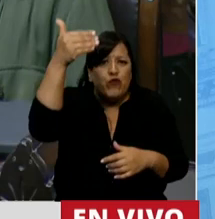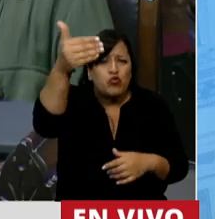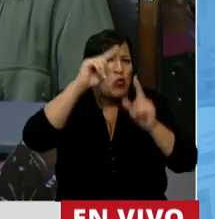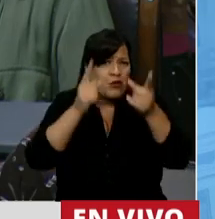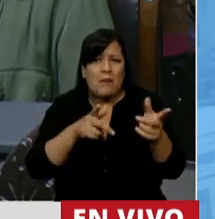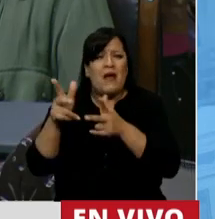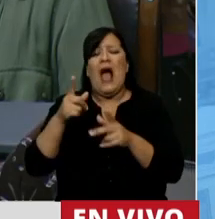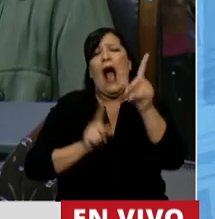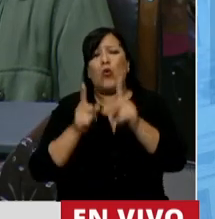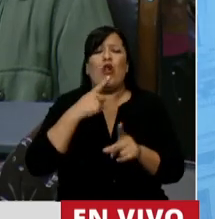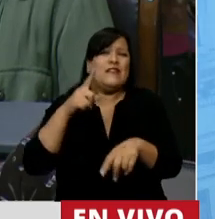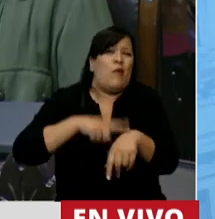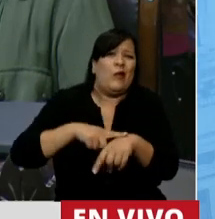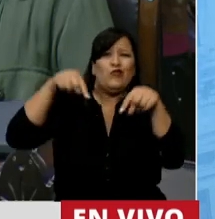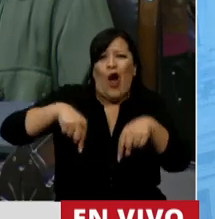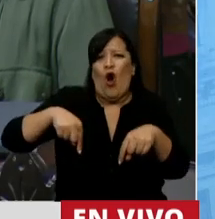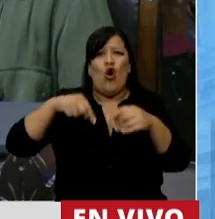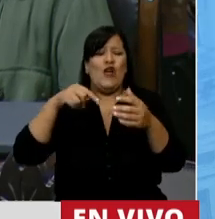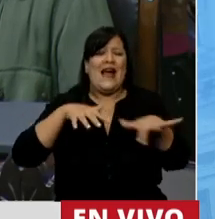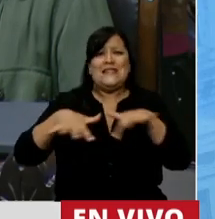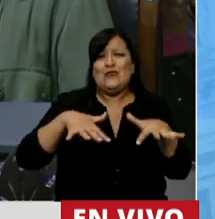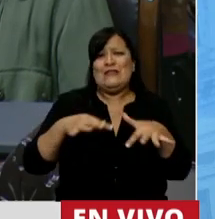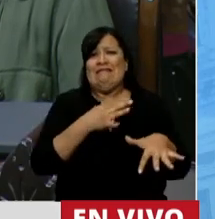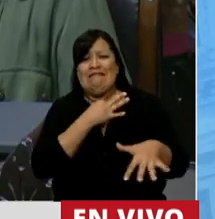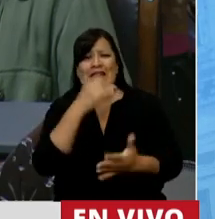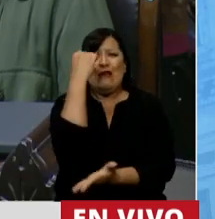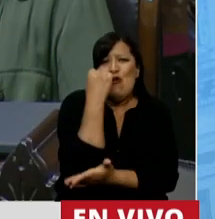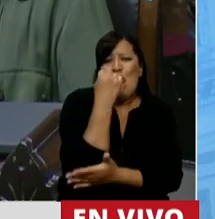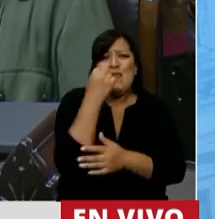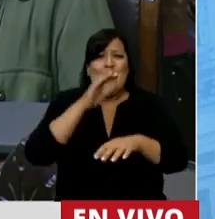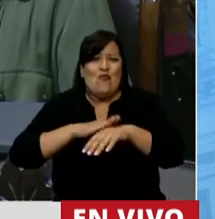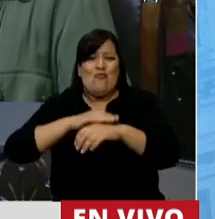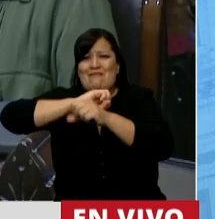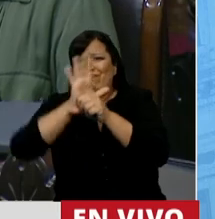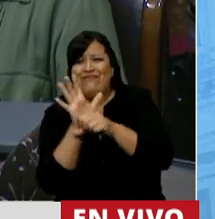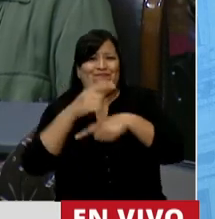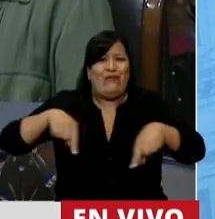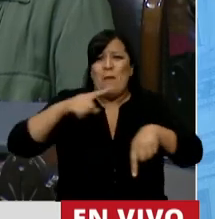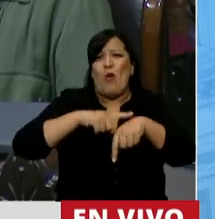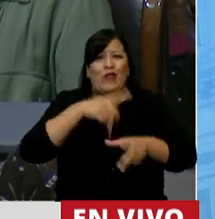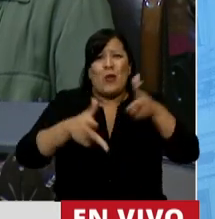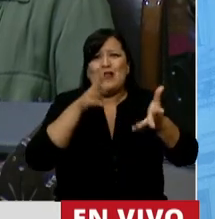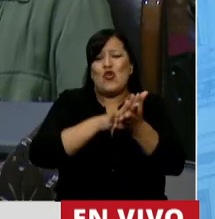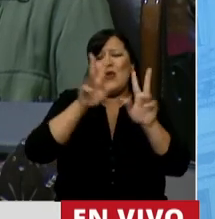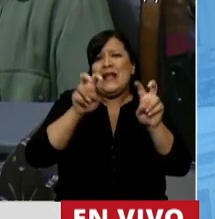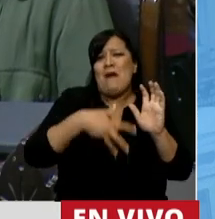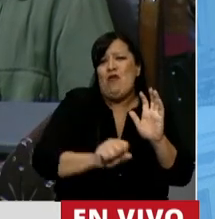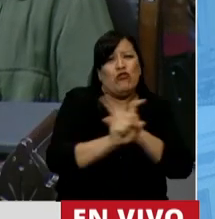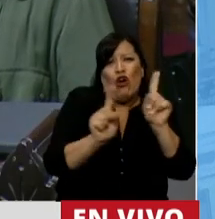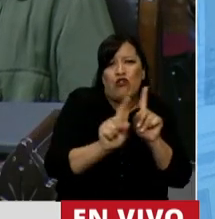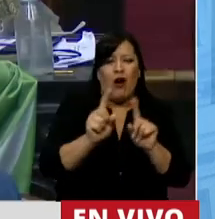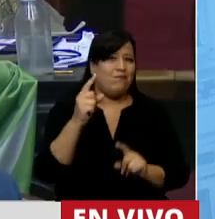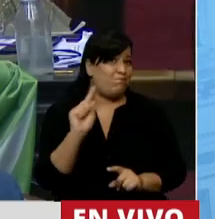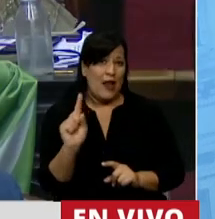dicen no es el momento por la situación económica y por la pandemia. Pero ¿saben qué? No es una